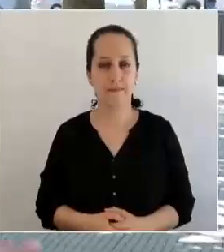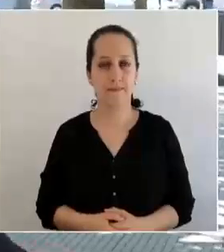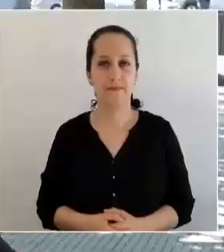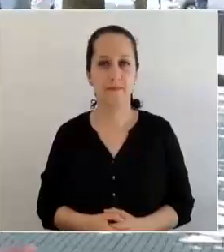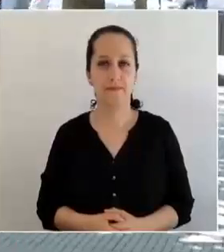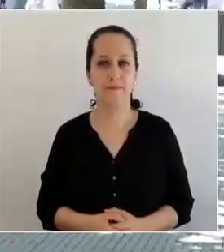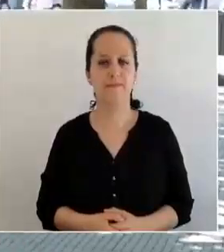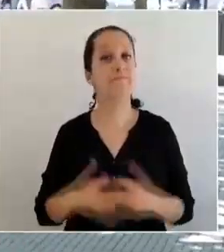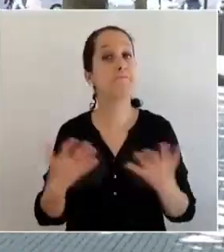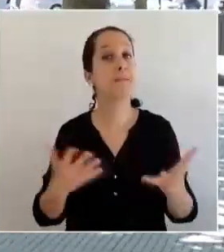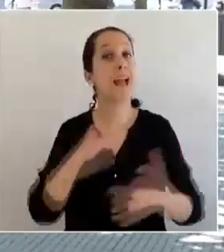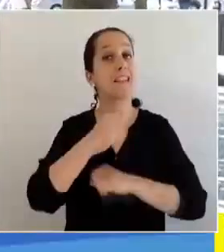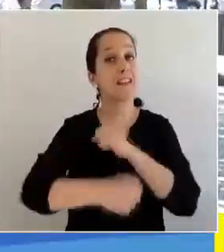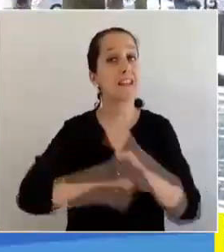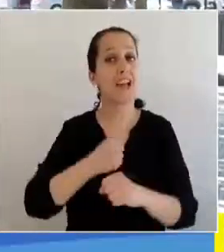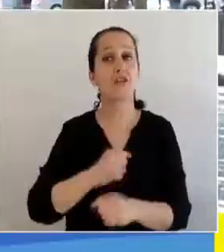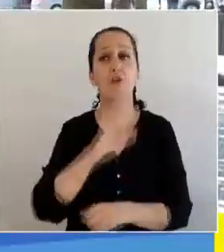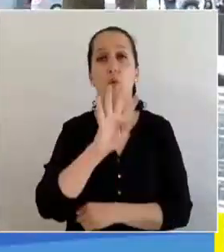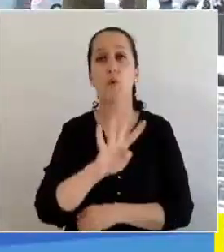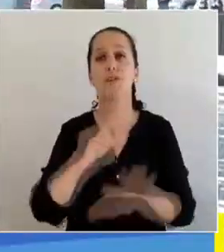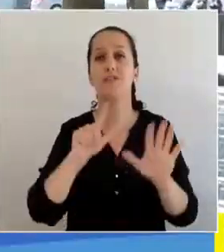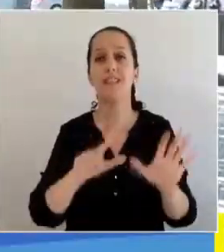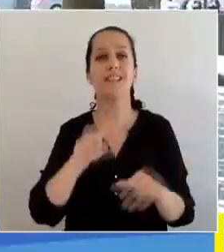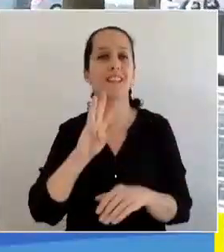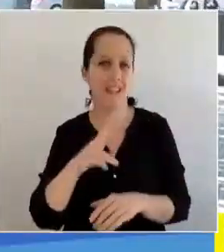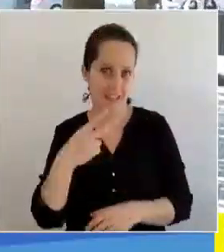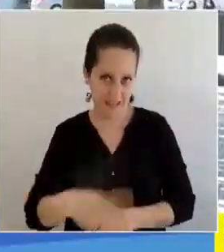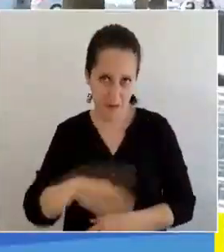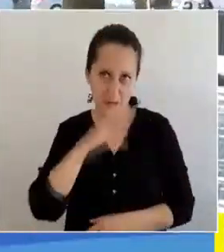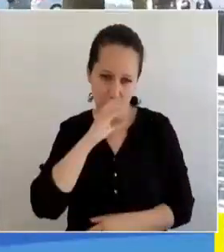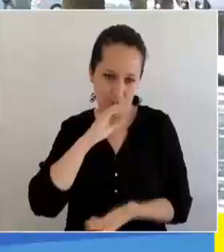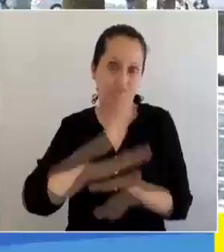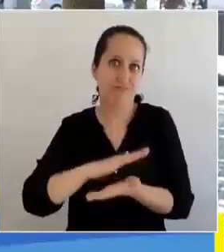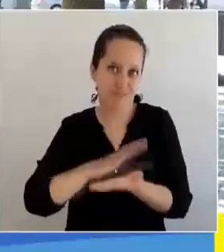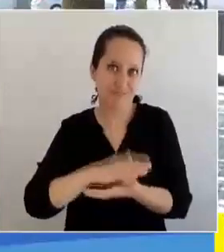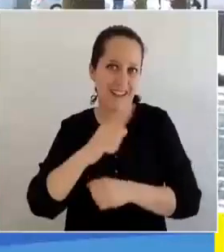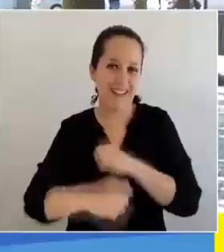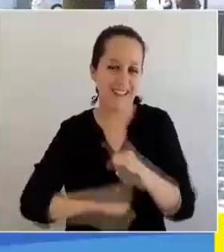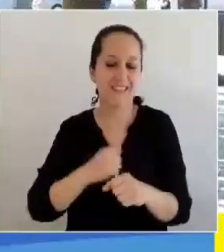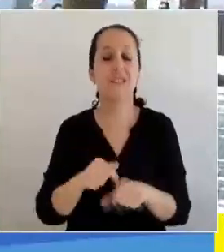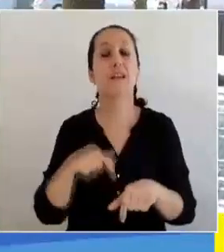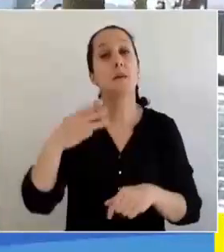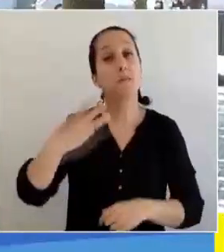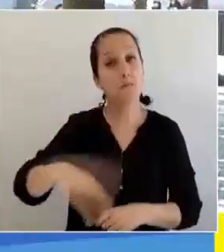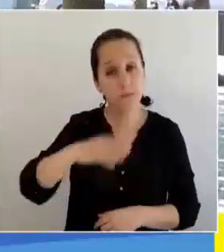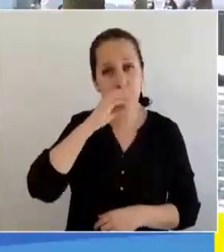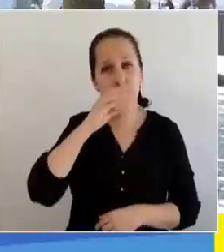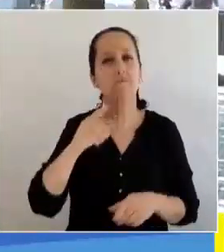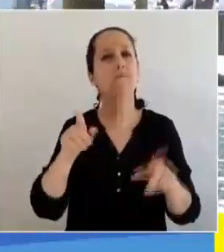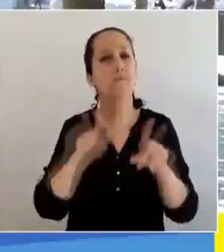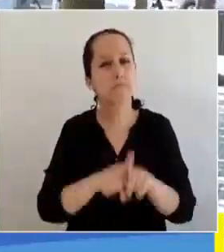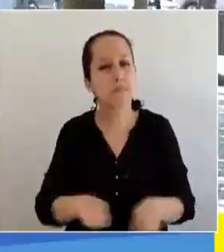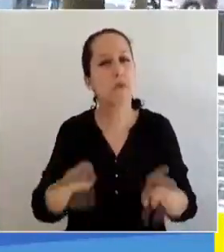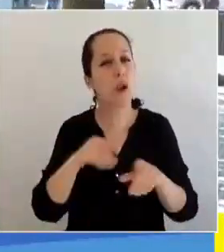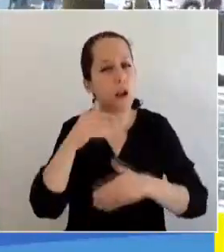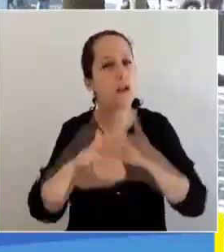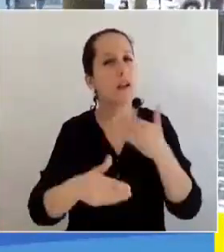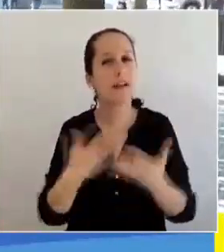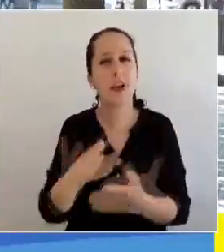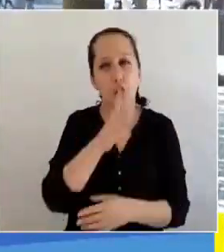Y en el marco del aniversario 473 de la ciudad de Concepción, el municipio penquista también realizó su tradicional